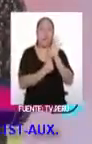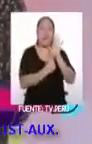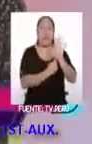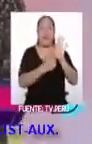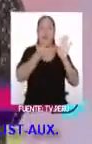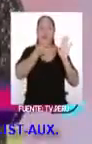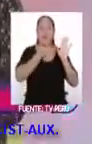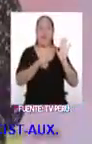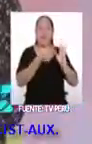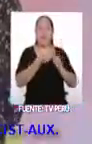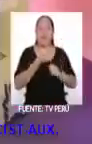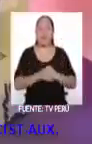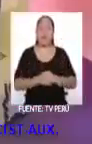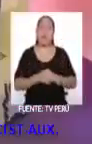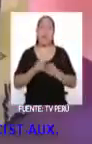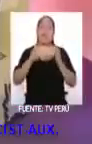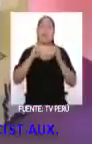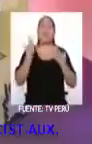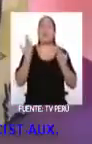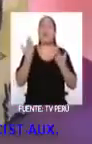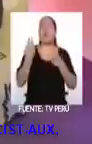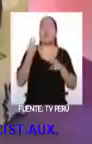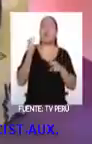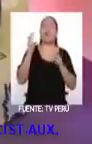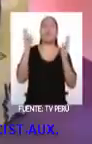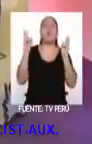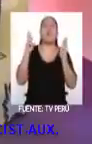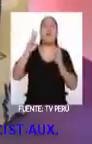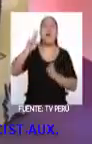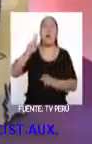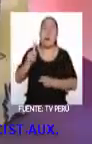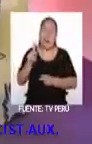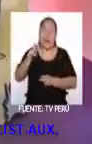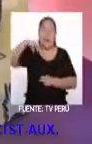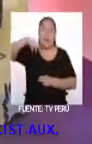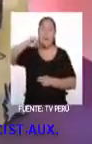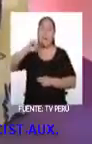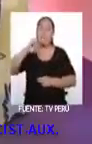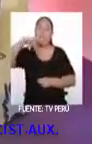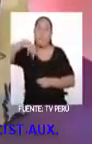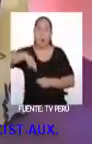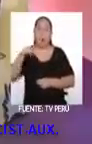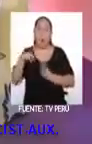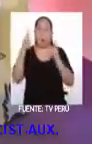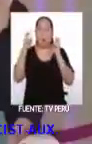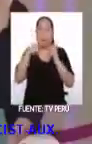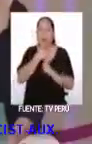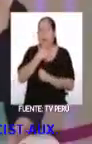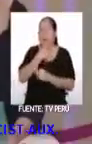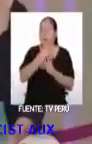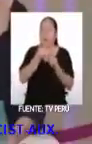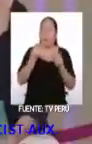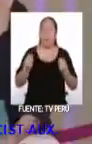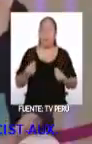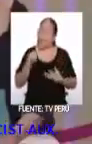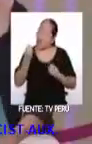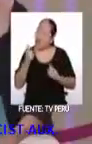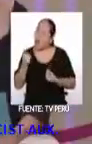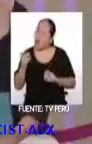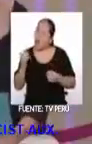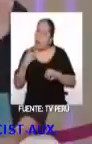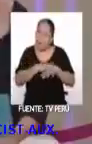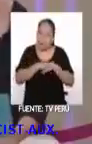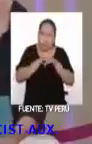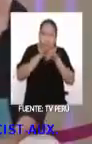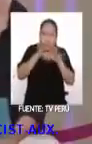televisión acerca del K-pop. Realmente me encanta mucho y es un tema que me apasiona un montón. ¿Y cómo llegaste a ser